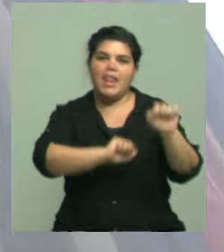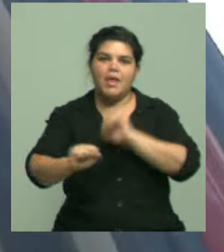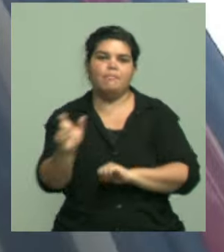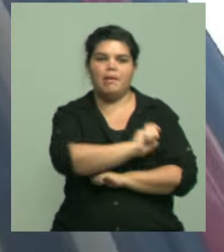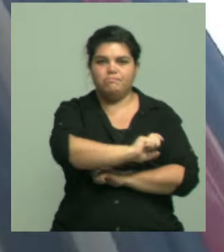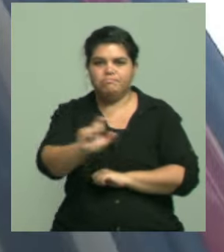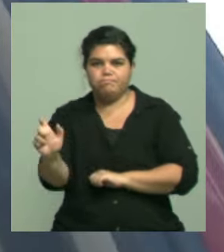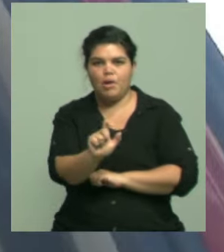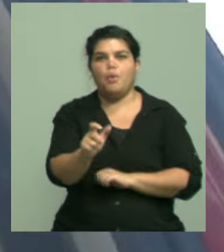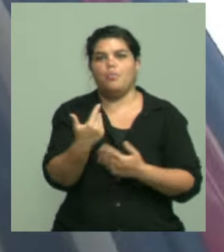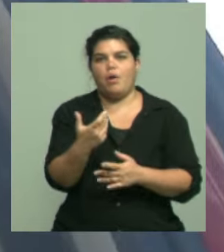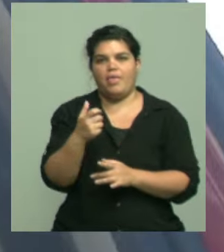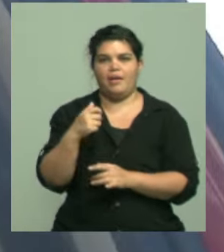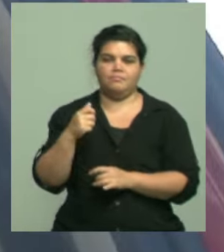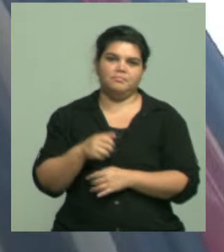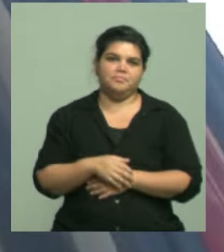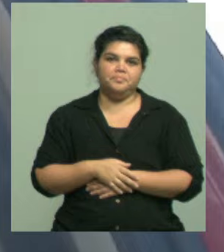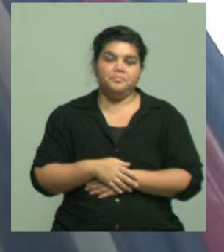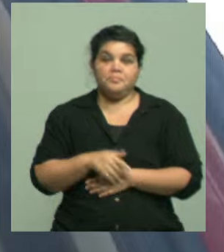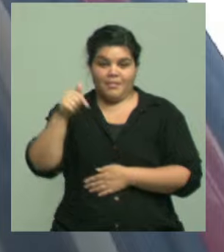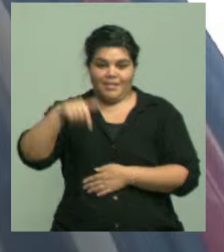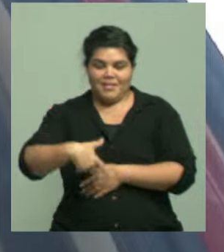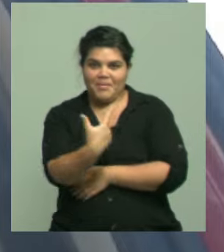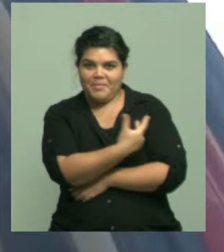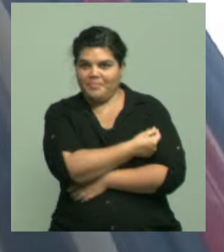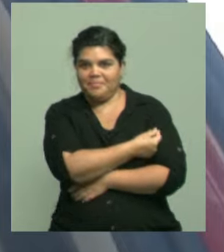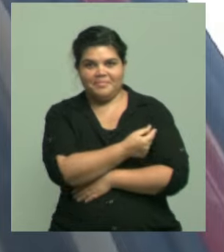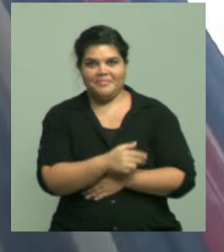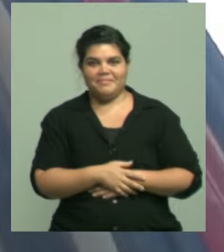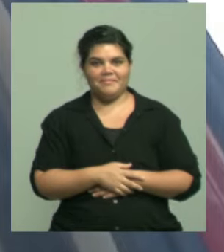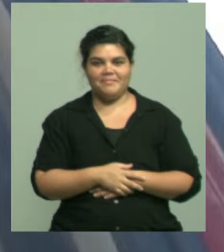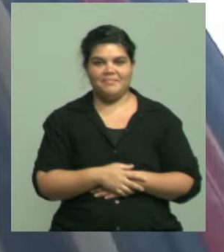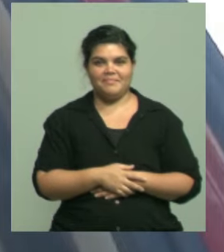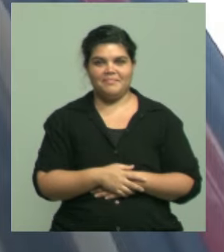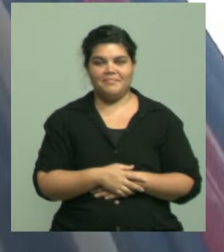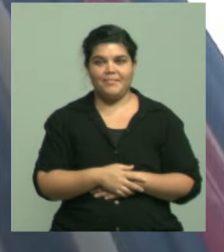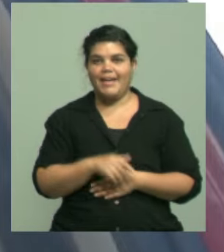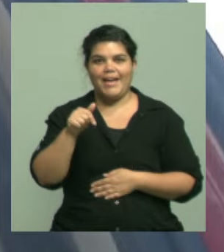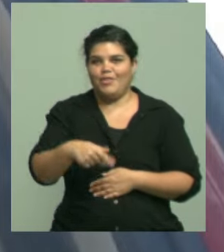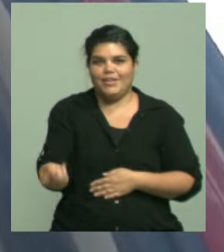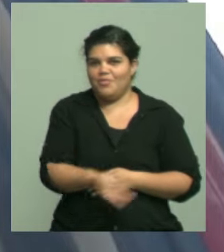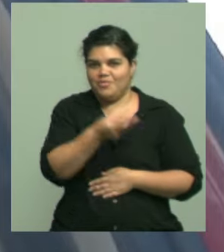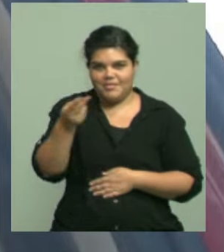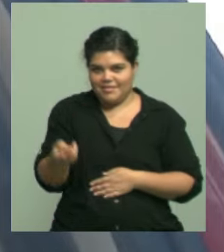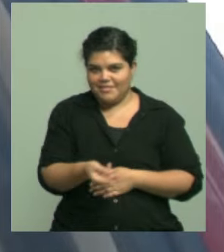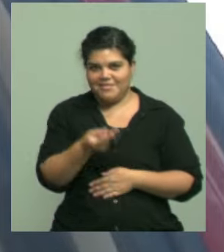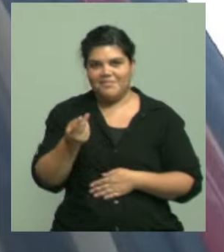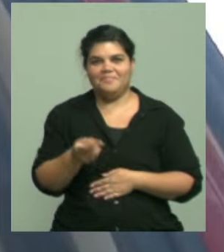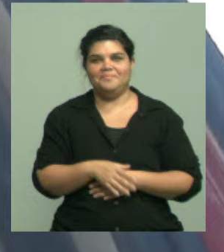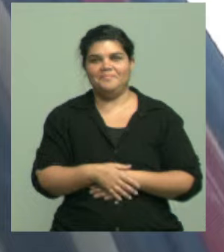Respecto de la vacuna, la vacuna en este momento no sería útil para este momento